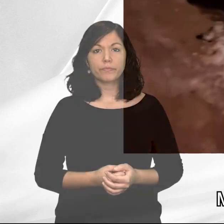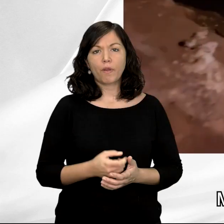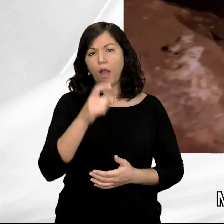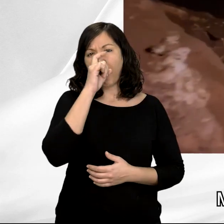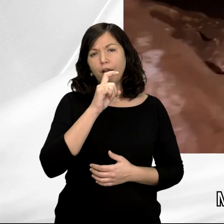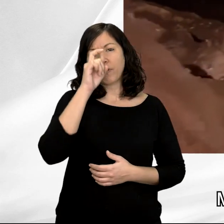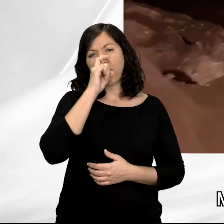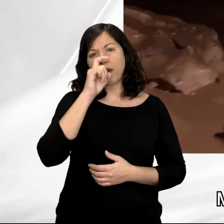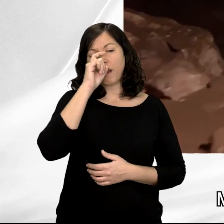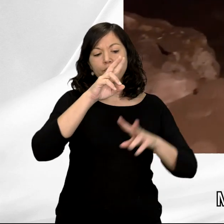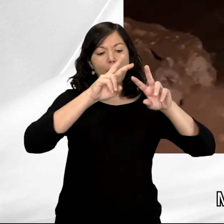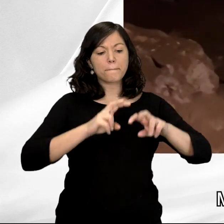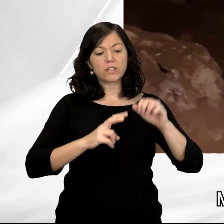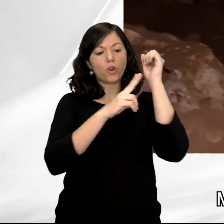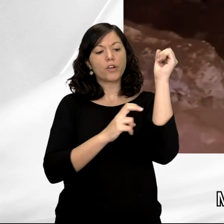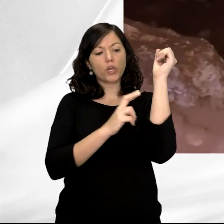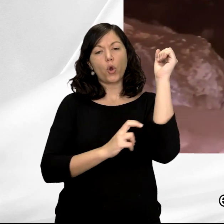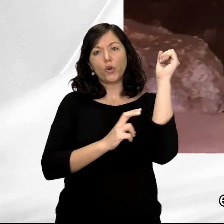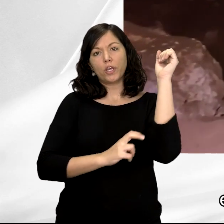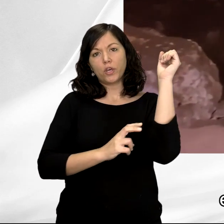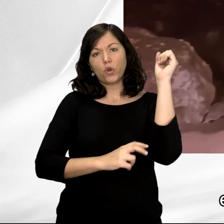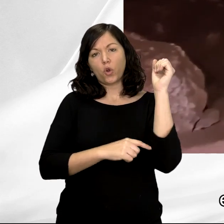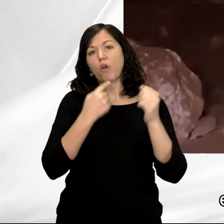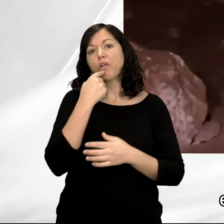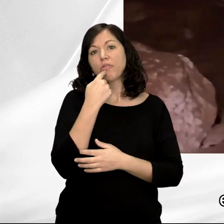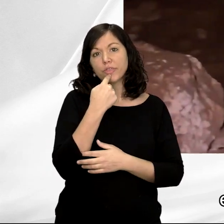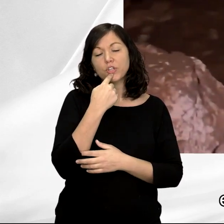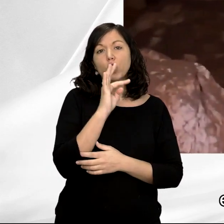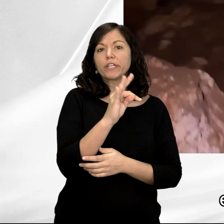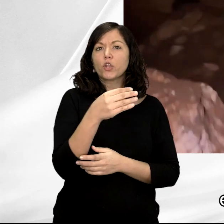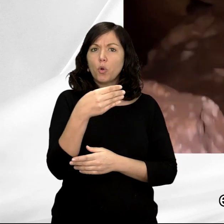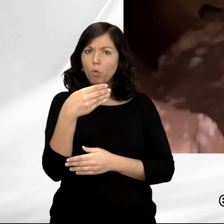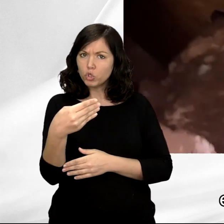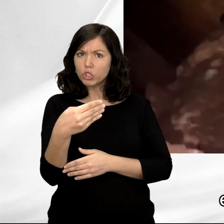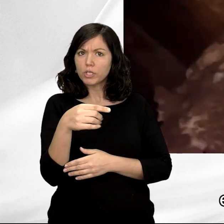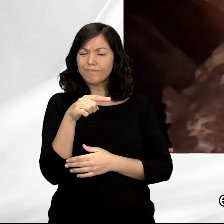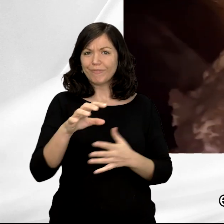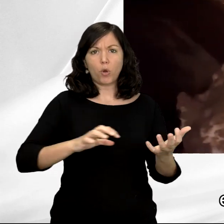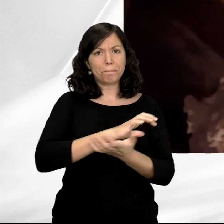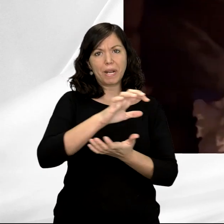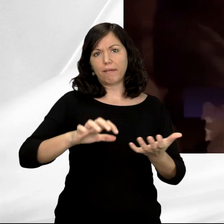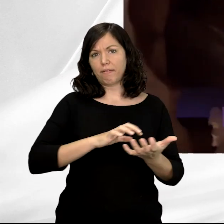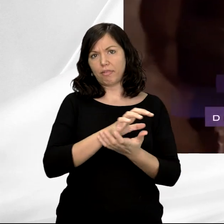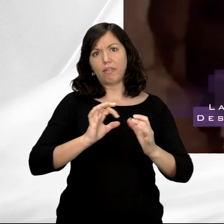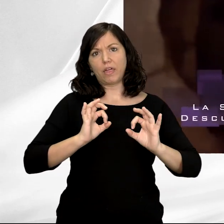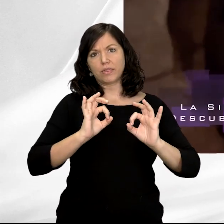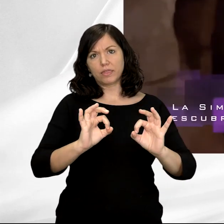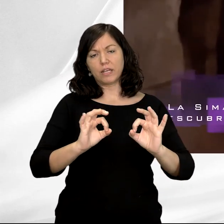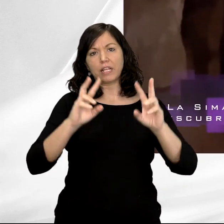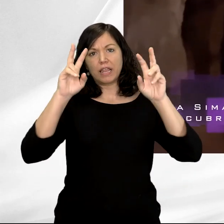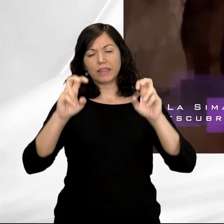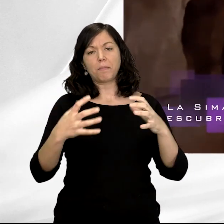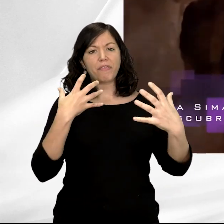¿Qué la arqueológica? Lo que han puesto de manifiesto en Tito Bustillo es una enorme complejidad en cuanto a la